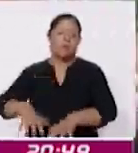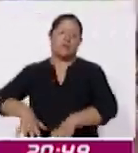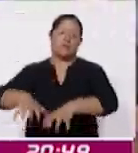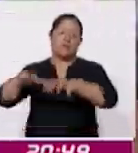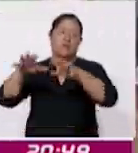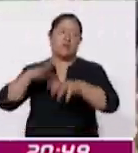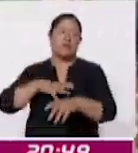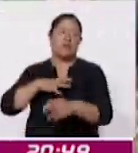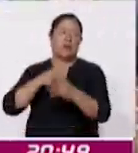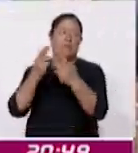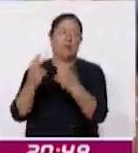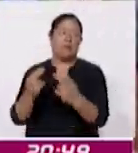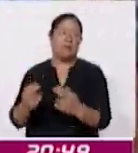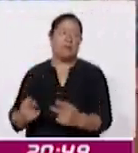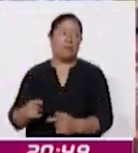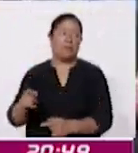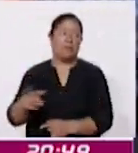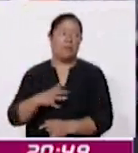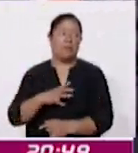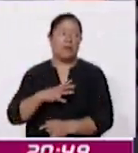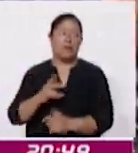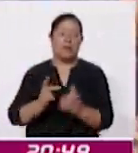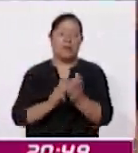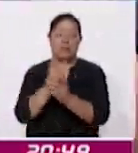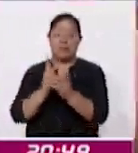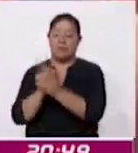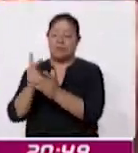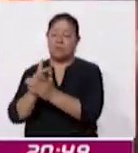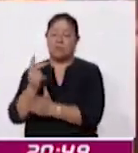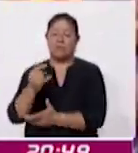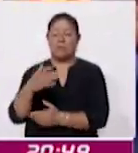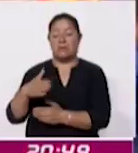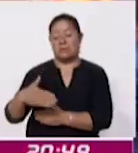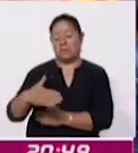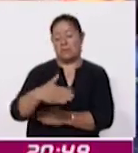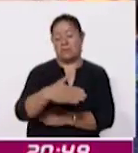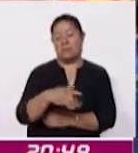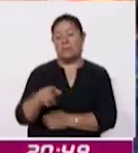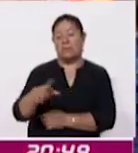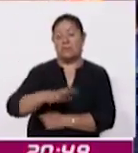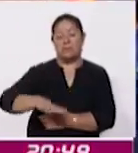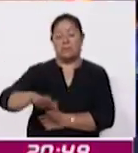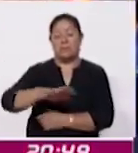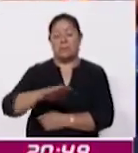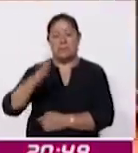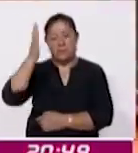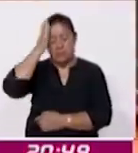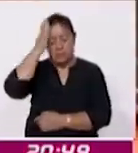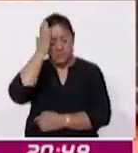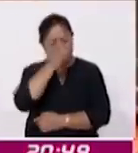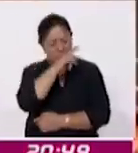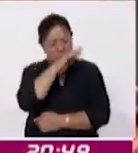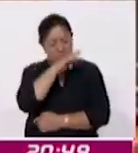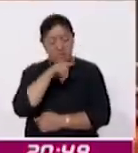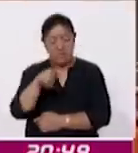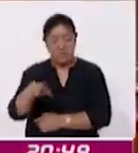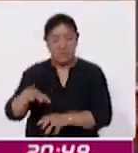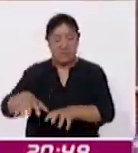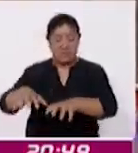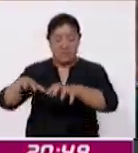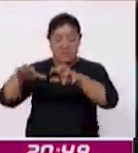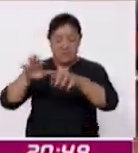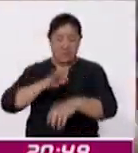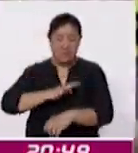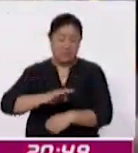una destrucción generalizada de los cultivos y la pesca y la mayor preocupación de las autoridades vangledesíes es que las inundaciones puedan